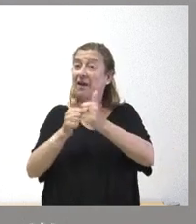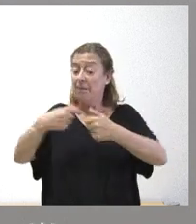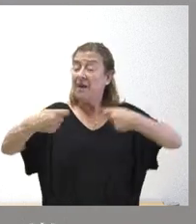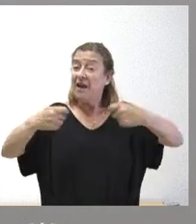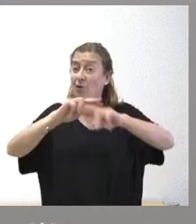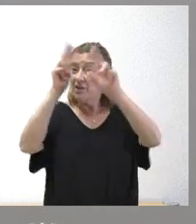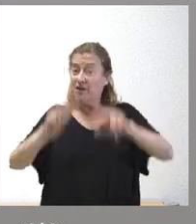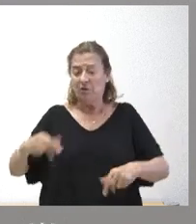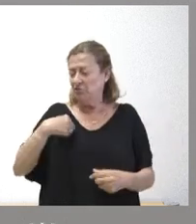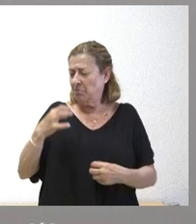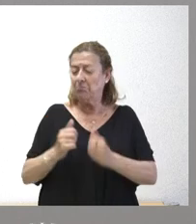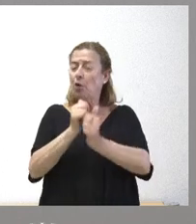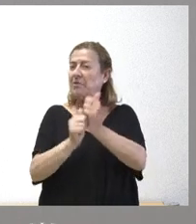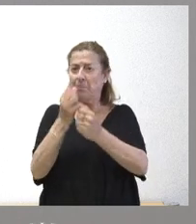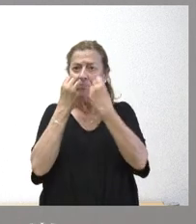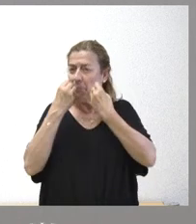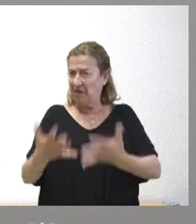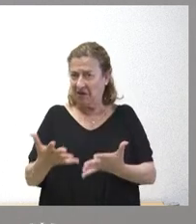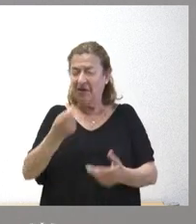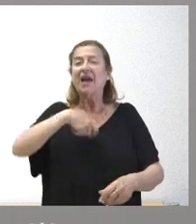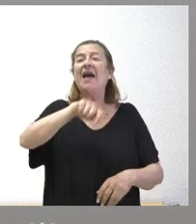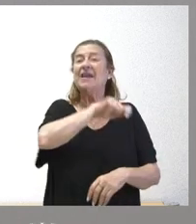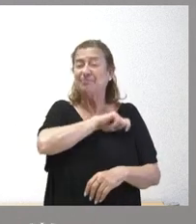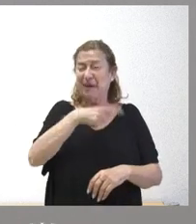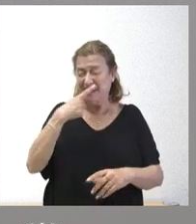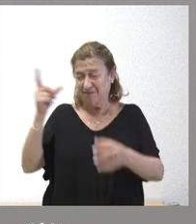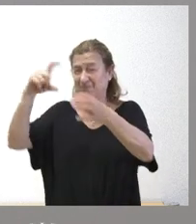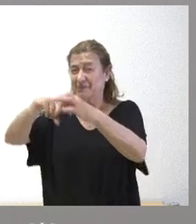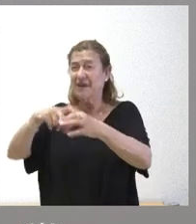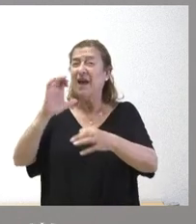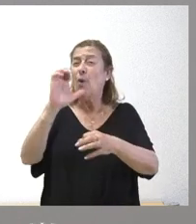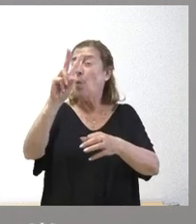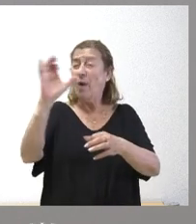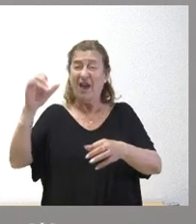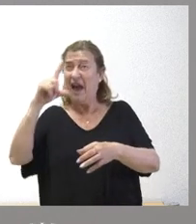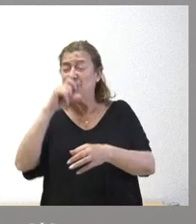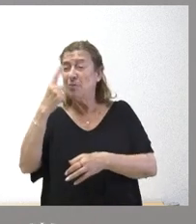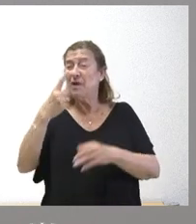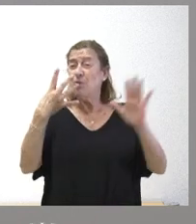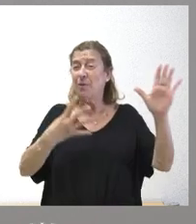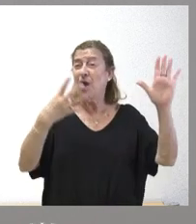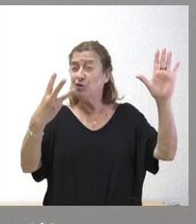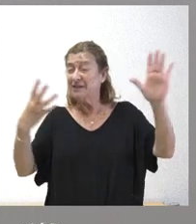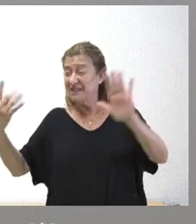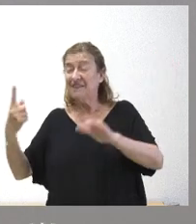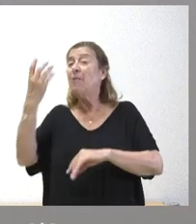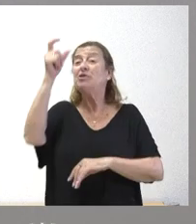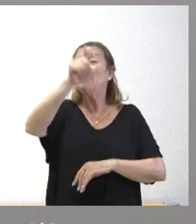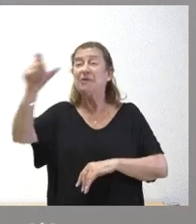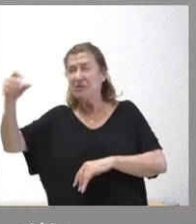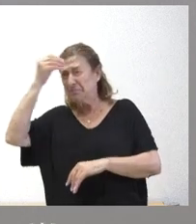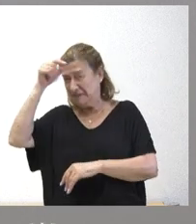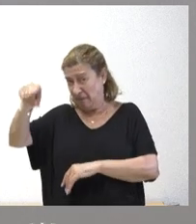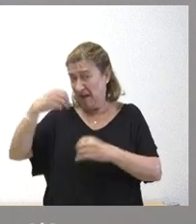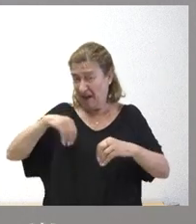hemos competido bien. España se adhirió como recordarán ustedes a la Unión Europea en el año 1986 y muchas personas pensaban entonces